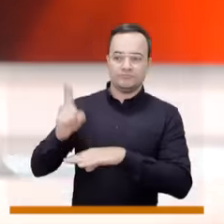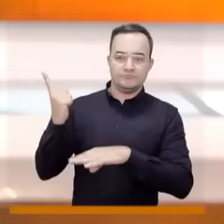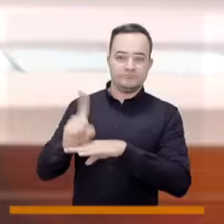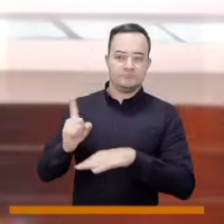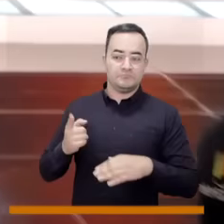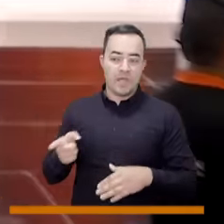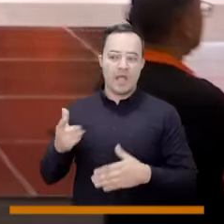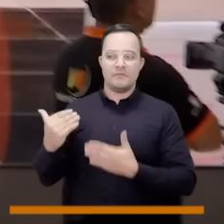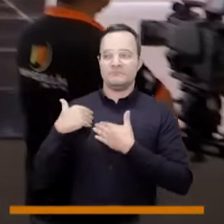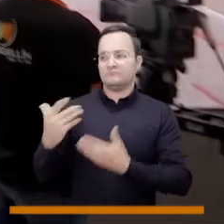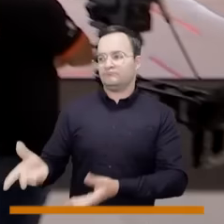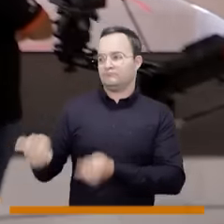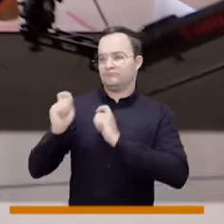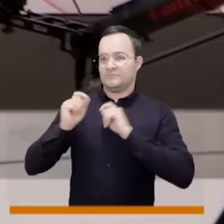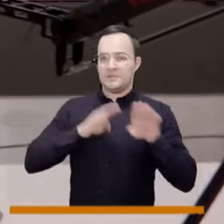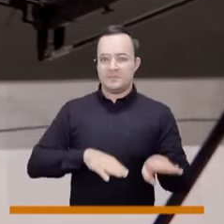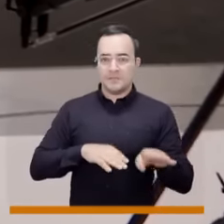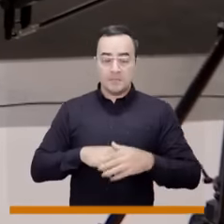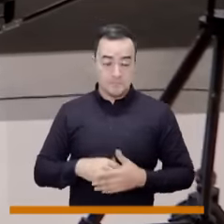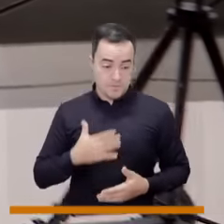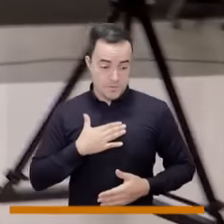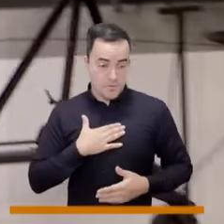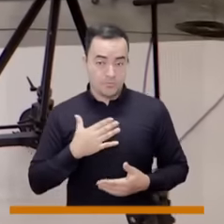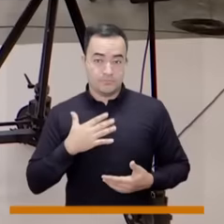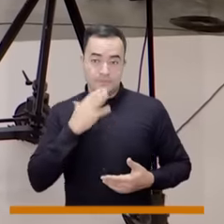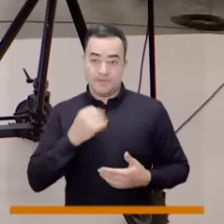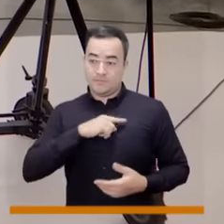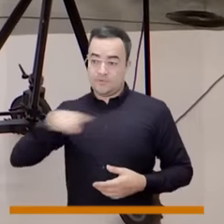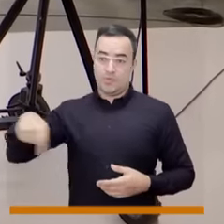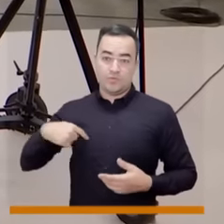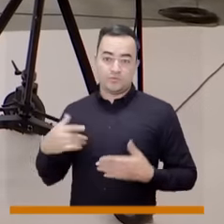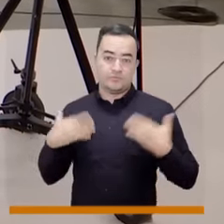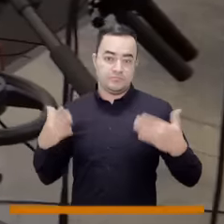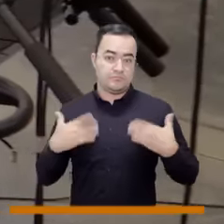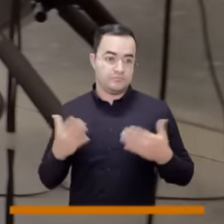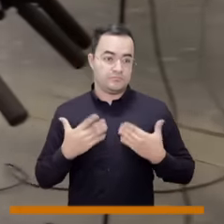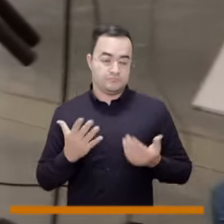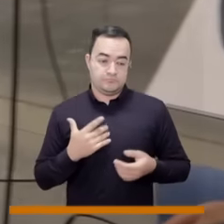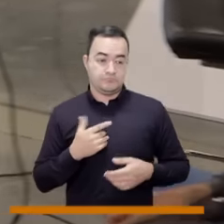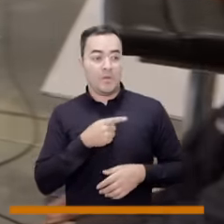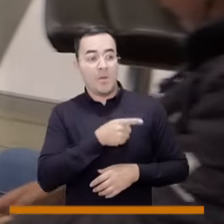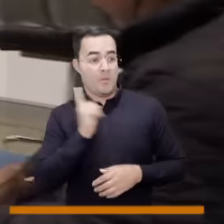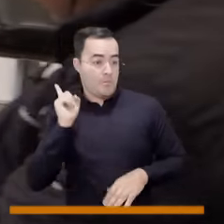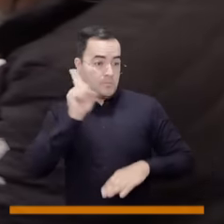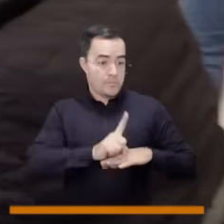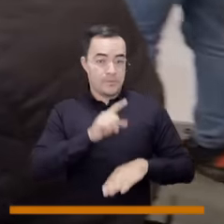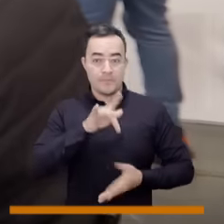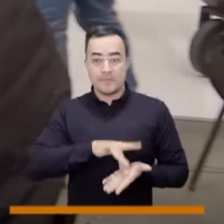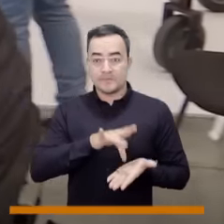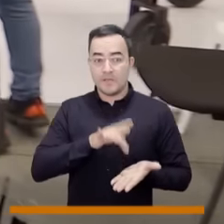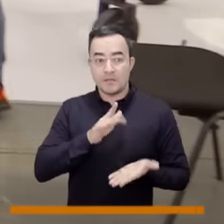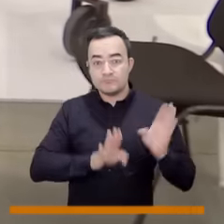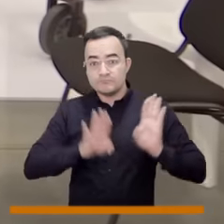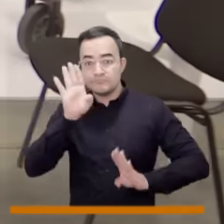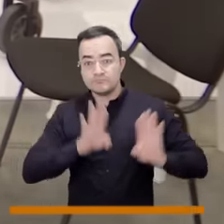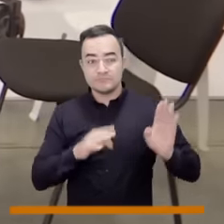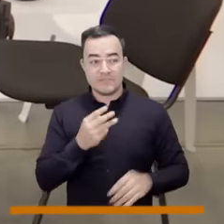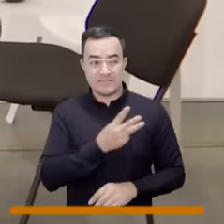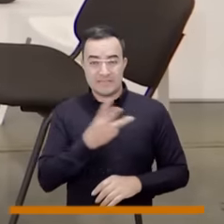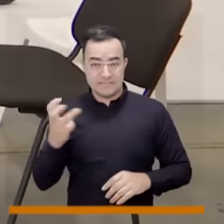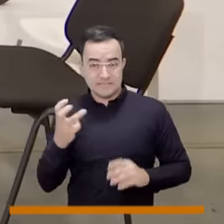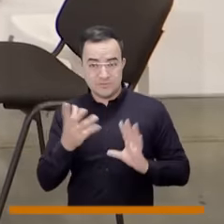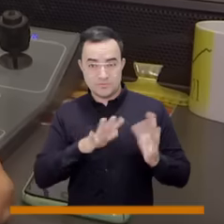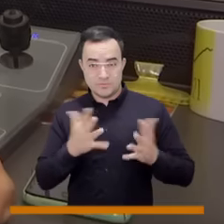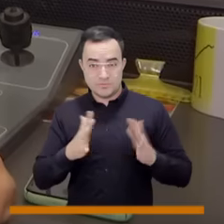diferentes nichos, diferentes sectores. Y para nosotros es un orgullo participar en esta fiesta, poder hacer parte de esos más de 300